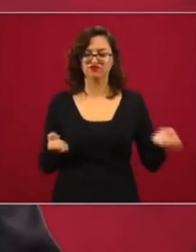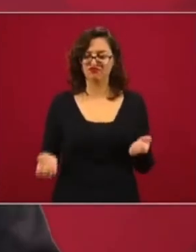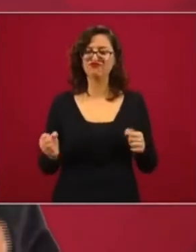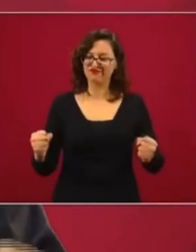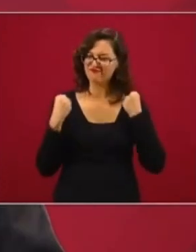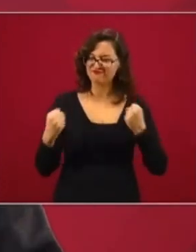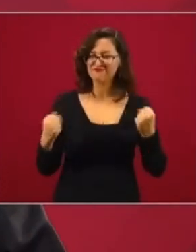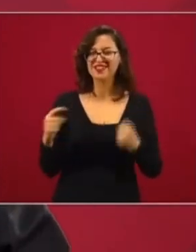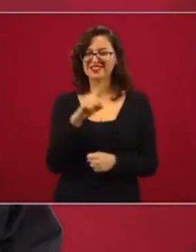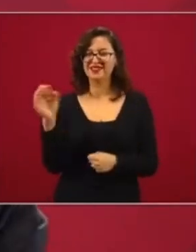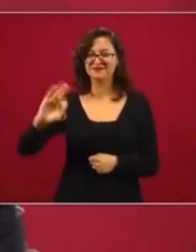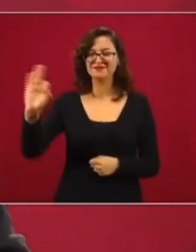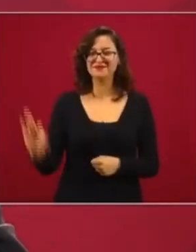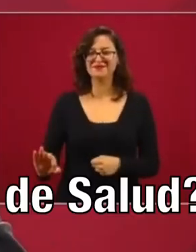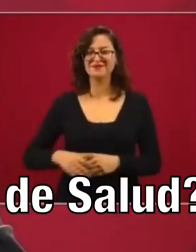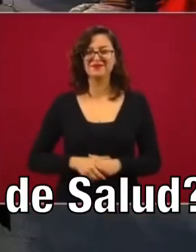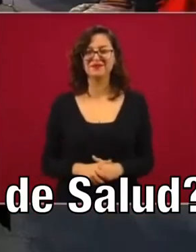estoy al 100.